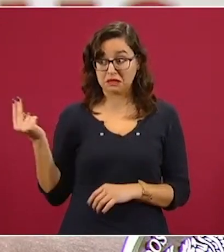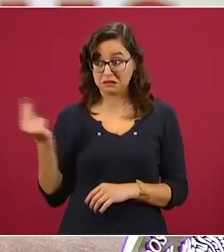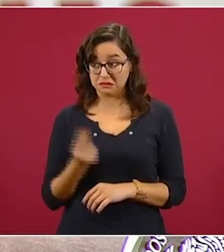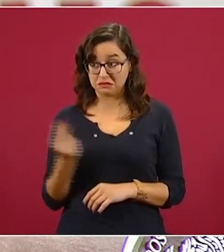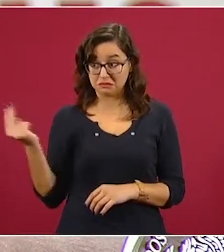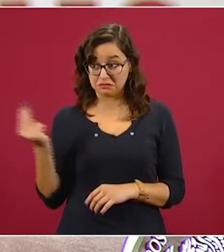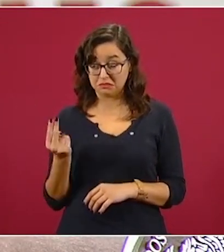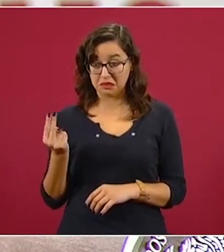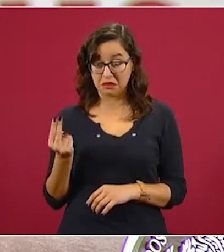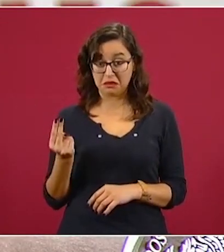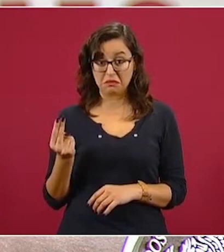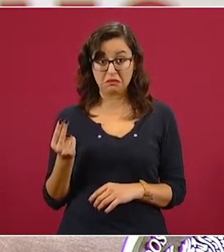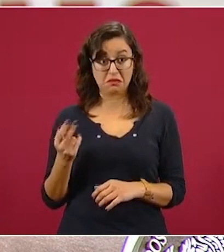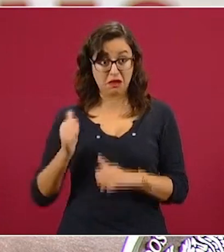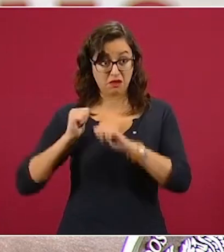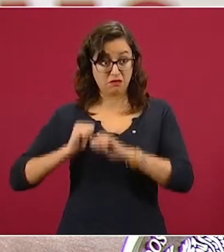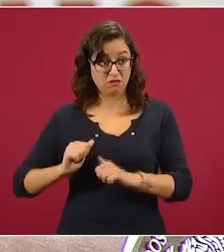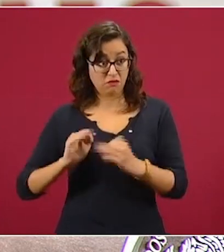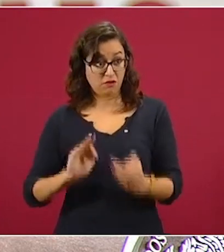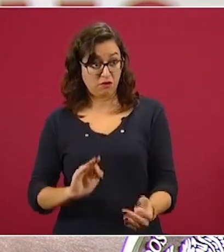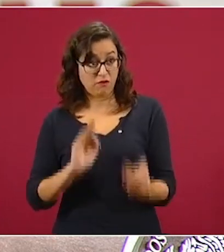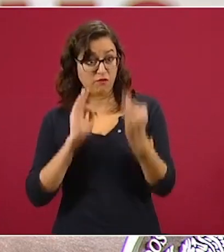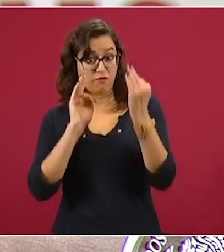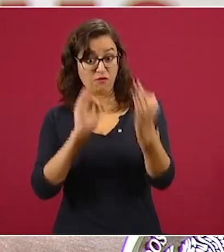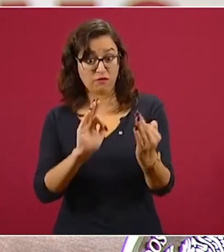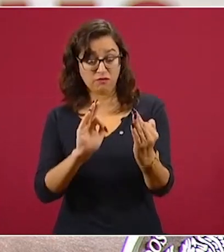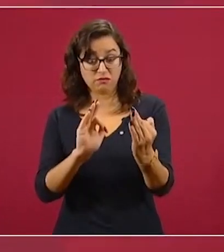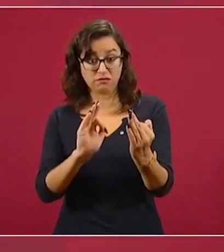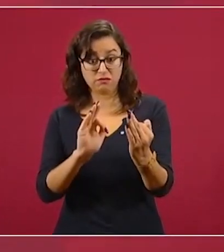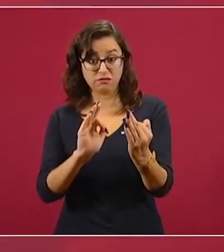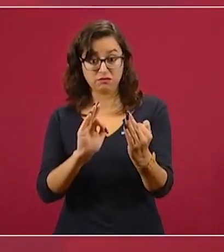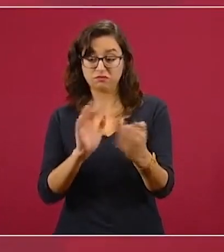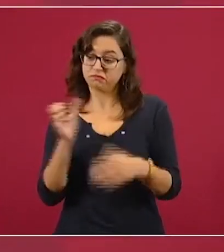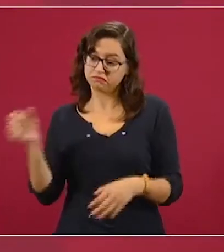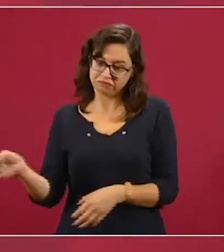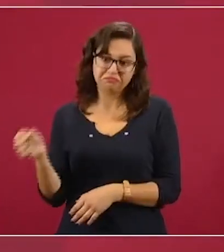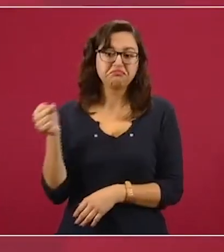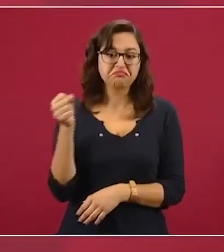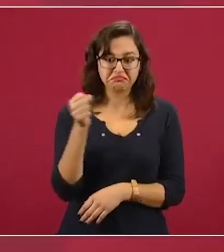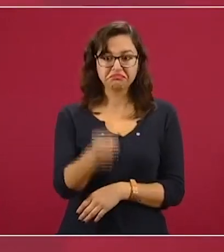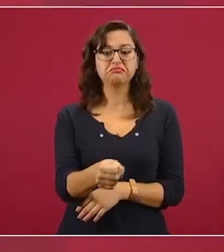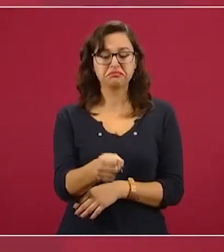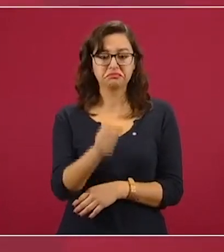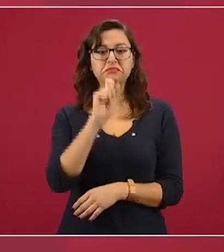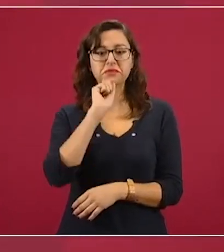de las autoridades competentes.